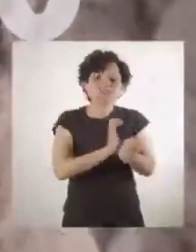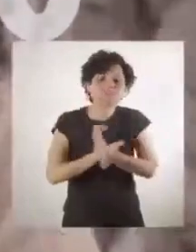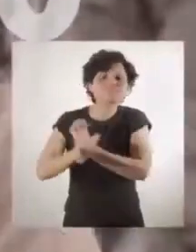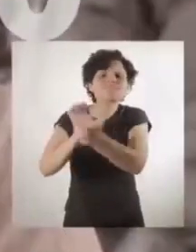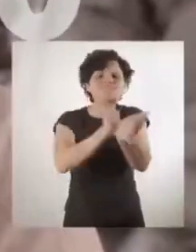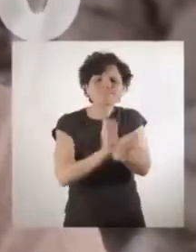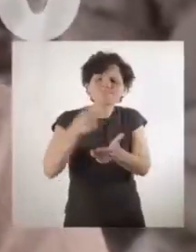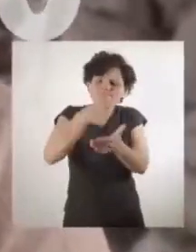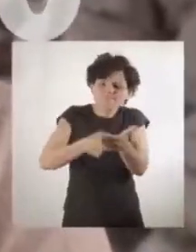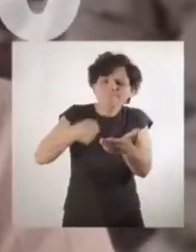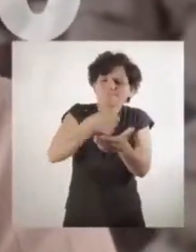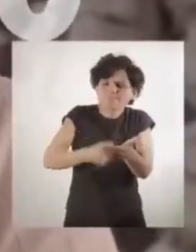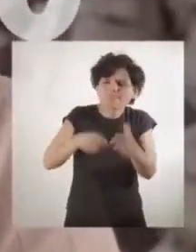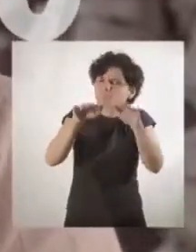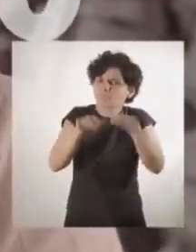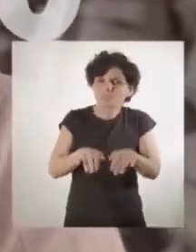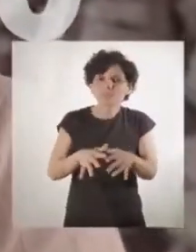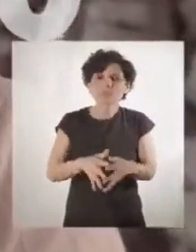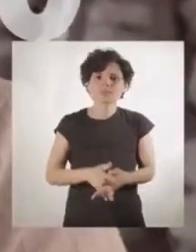al final luchando por lo mismo.